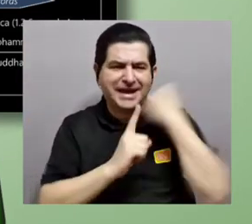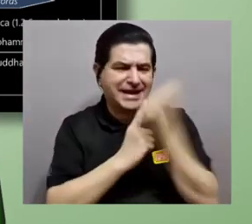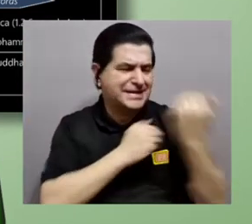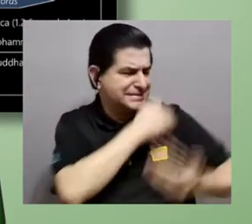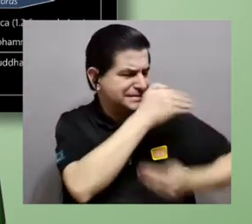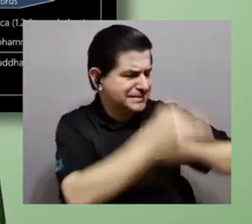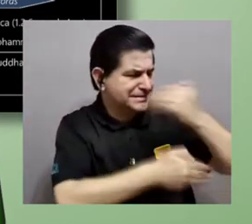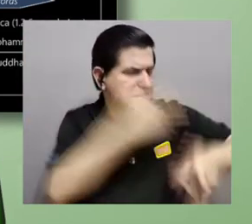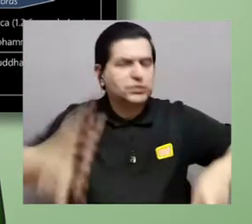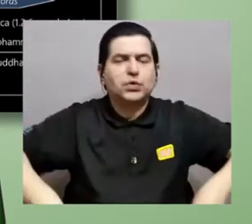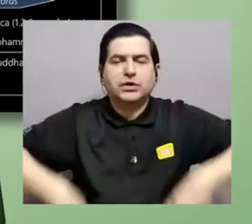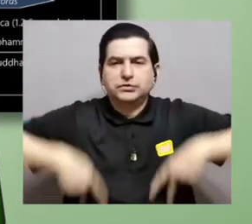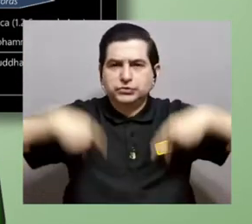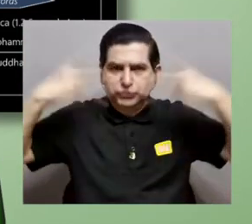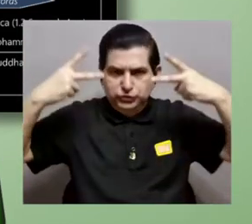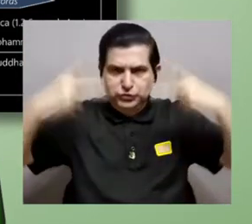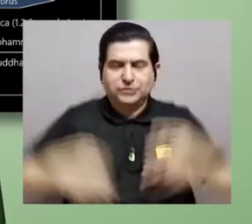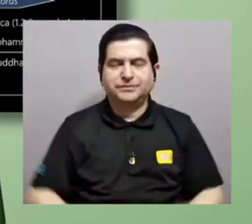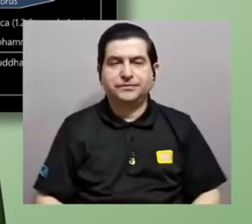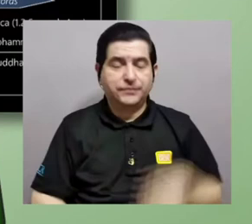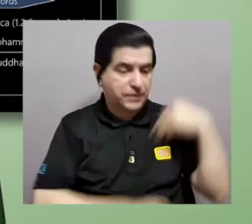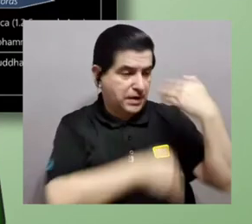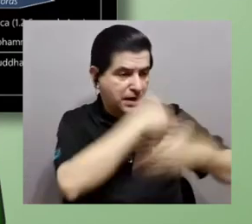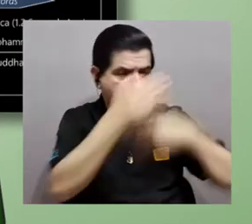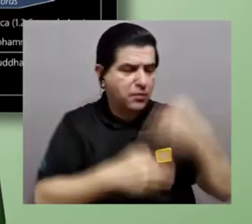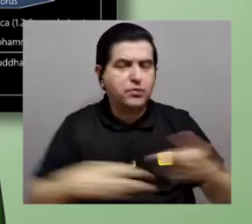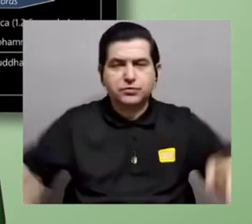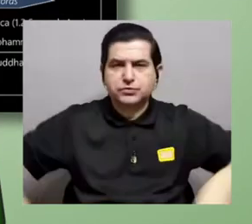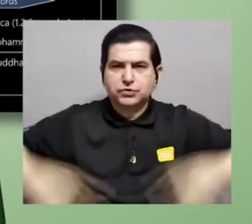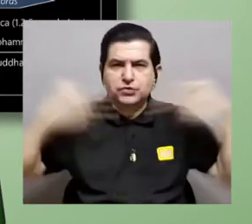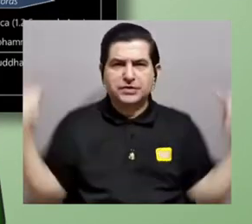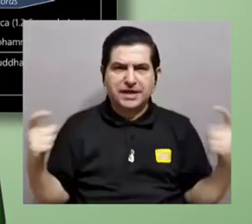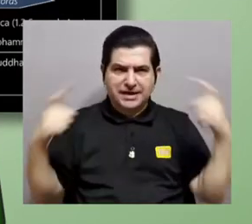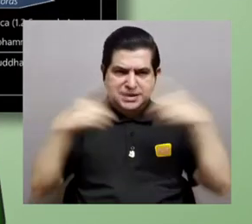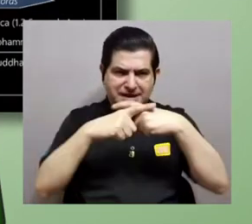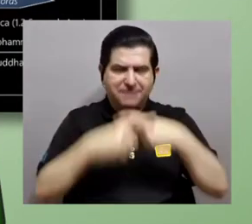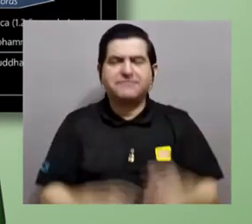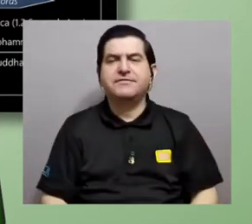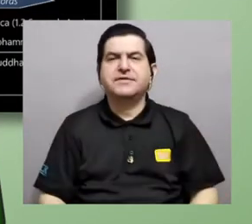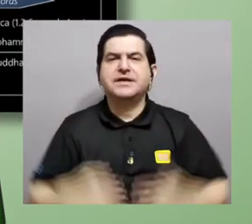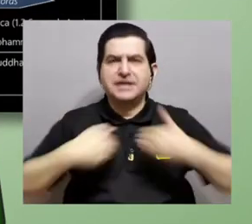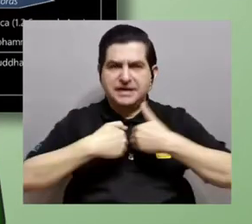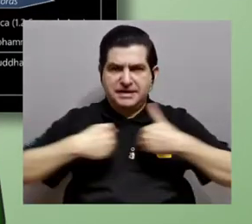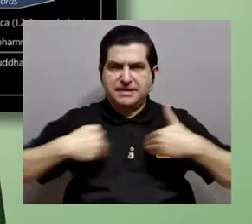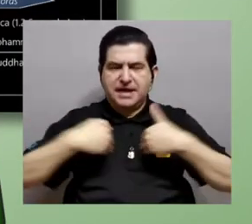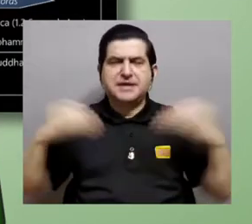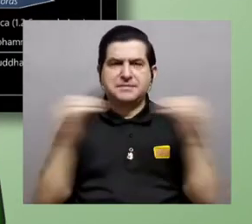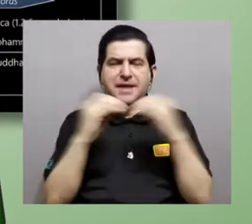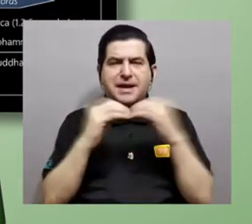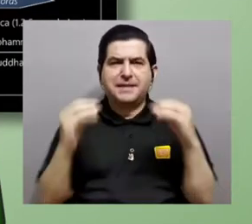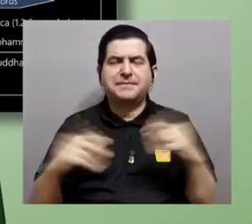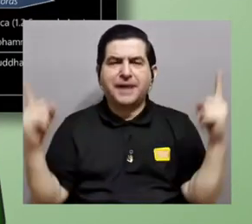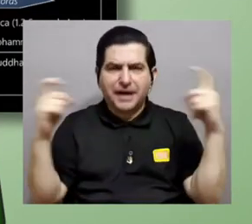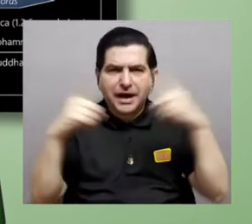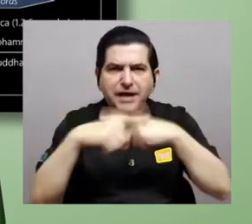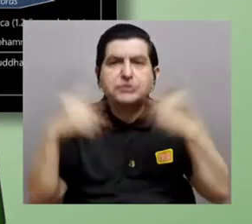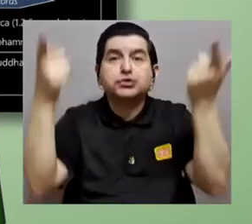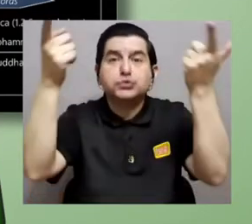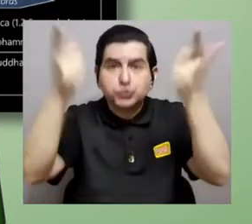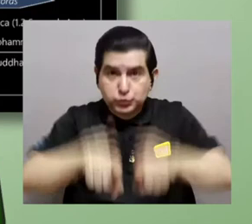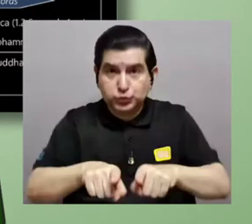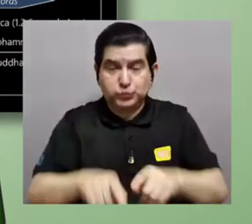en cuanto a la evolución de la vida. La evolución de la vida compleja en sí de los animales más